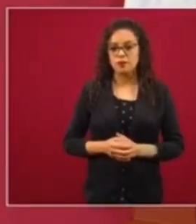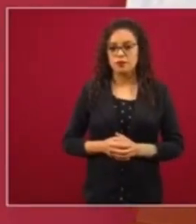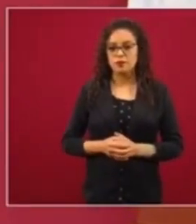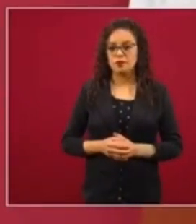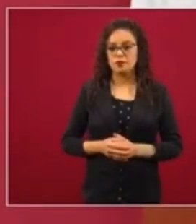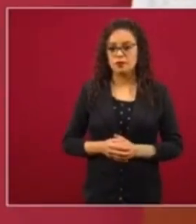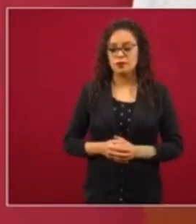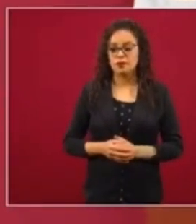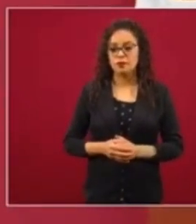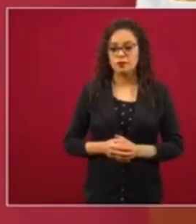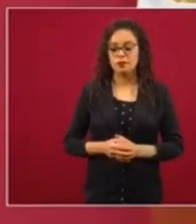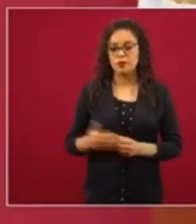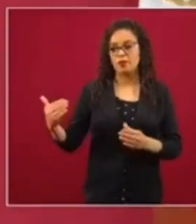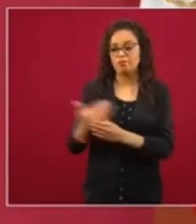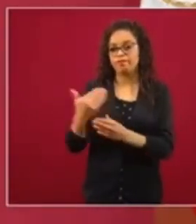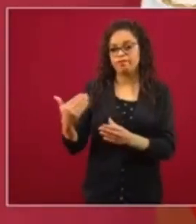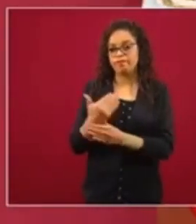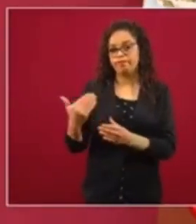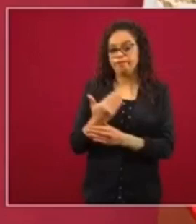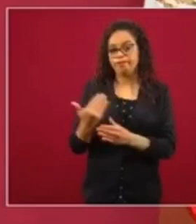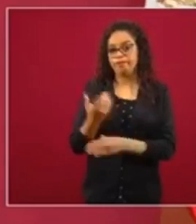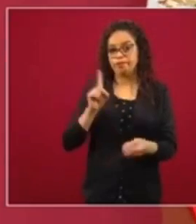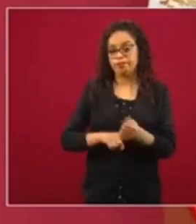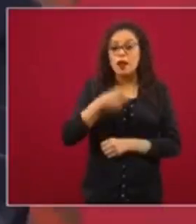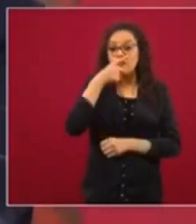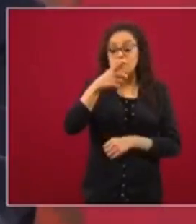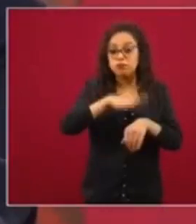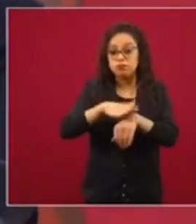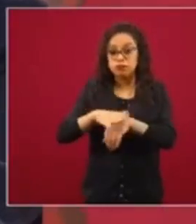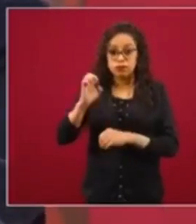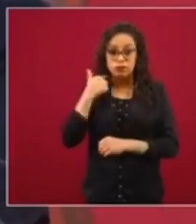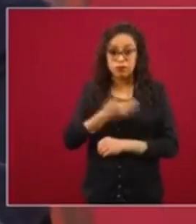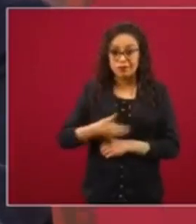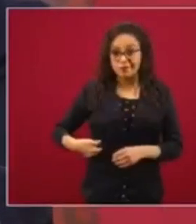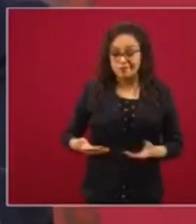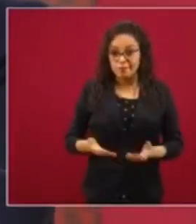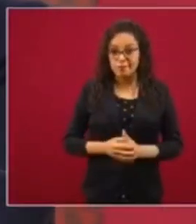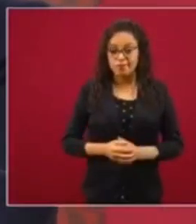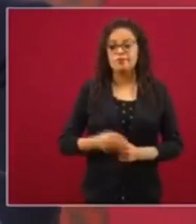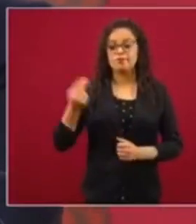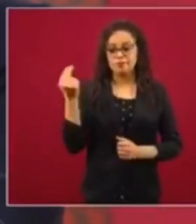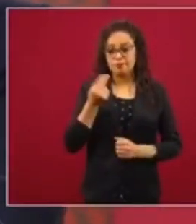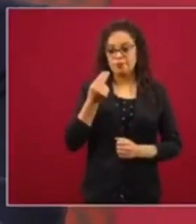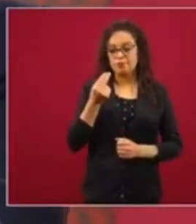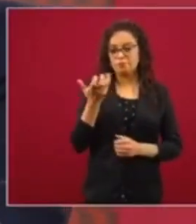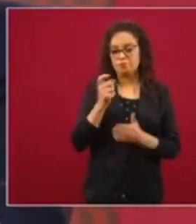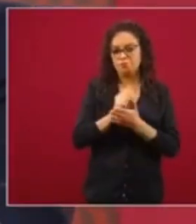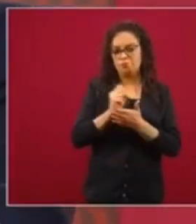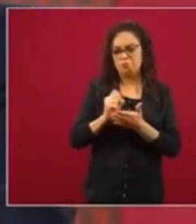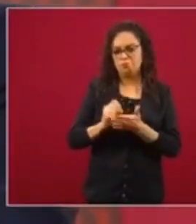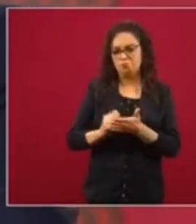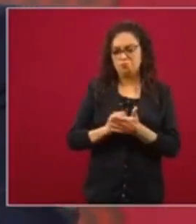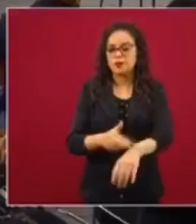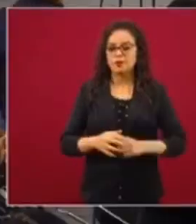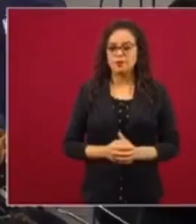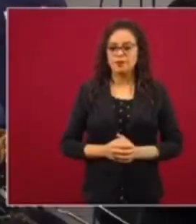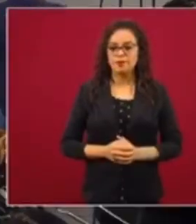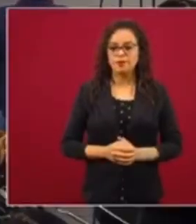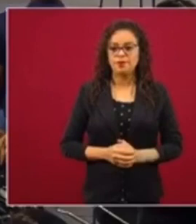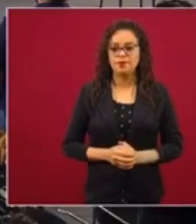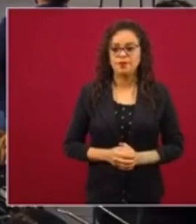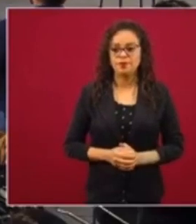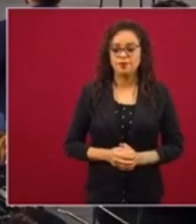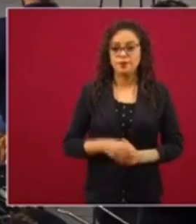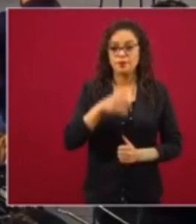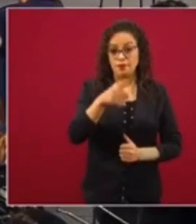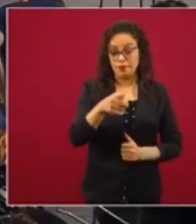ilegal, violatoria de nuestra soberanía. pues vamos a mandar una nota diplomática al gobierno de Estados Unidos. Siguiendo esta